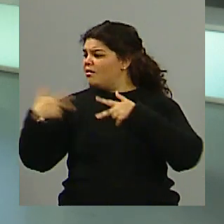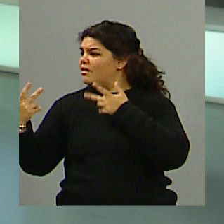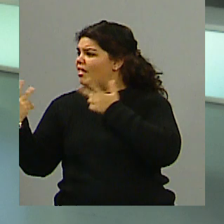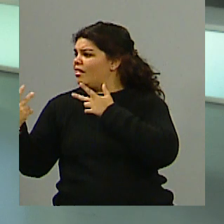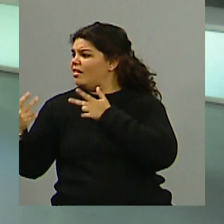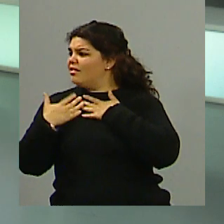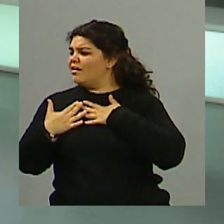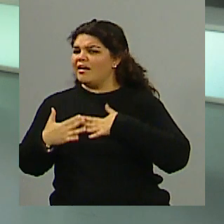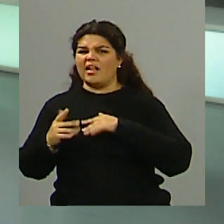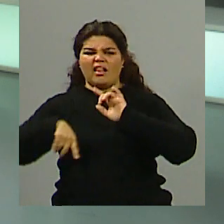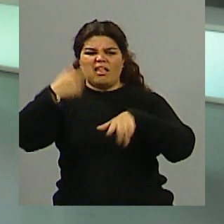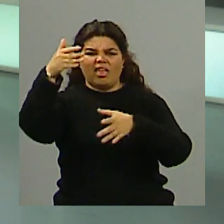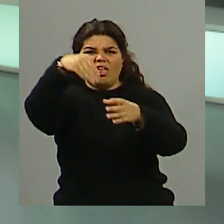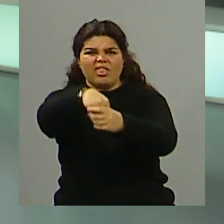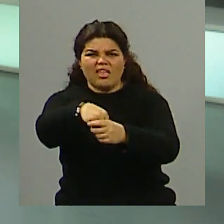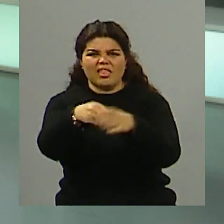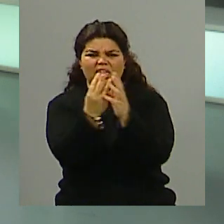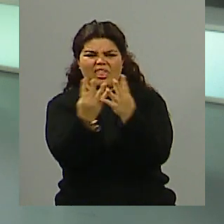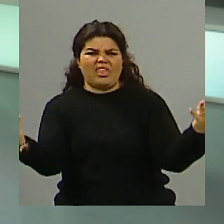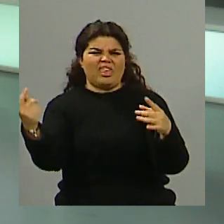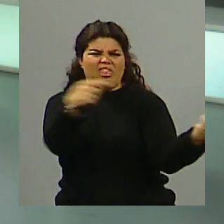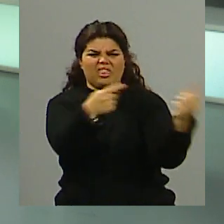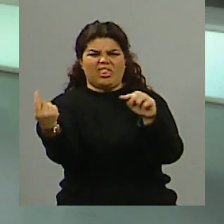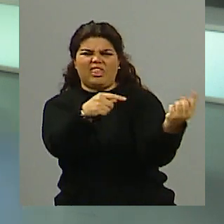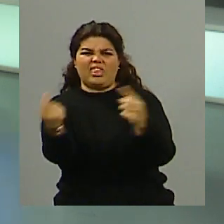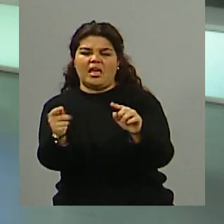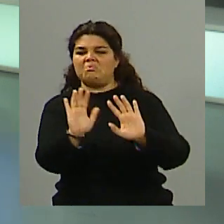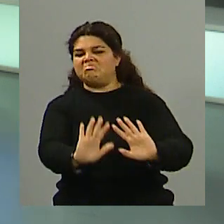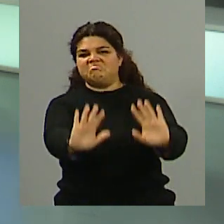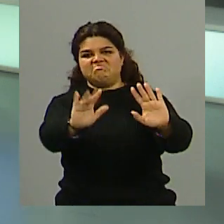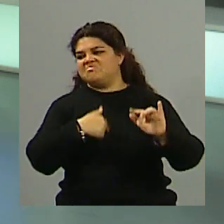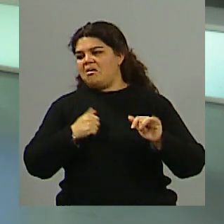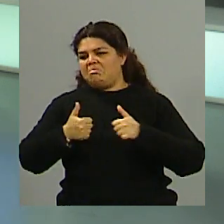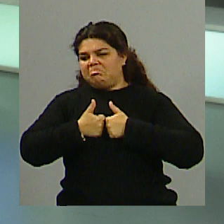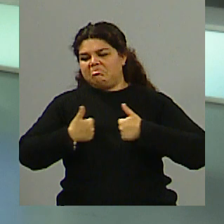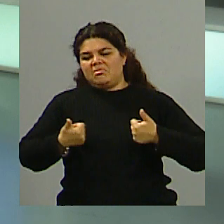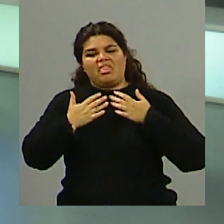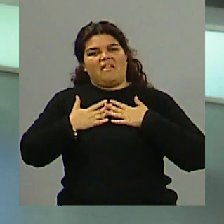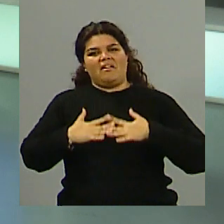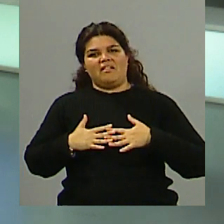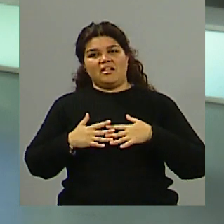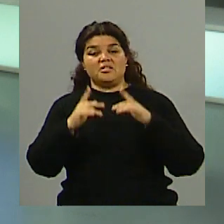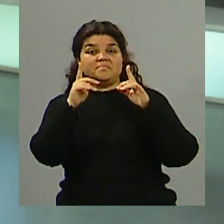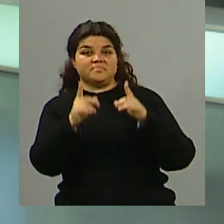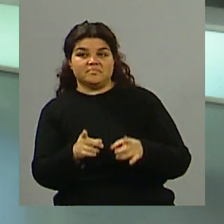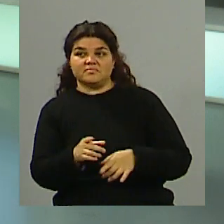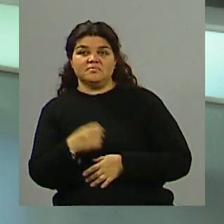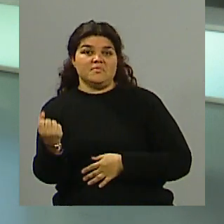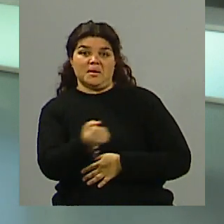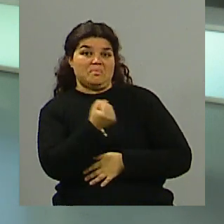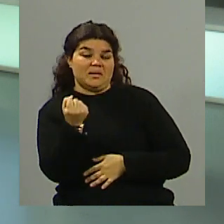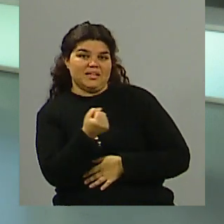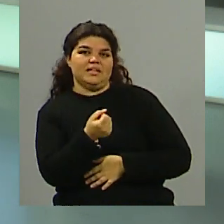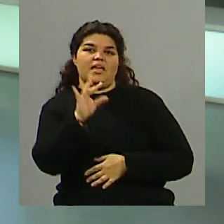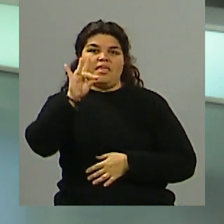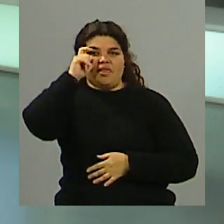Había mucha expectativa porque de Marchi y Cornejo estaban al lado, sus atriles pegados, pero bueno, no tuvieron, no sé, por